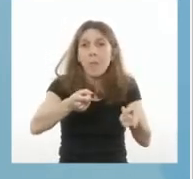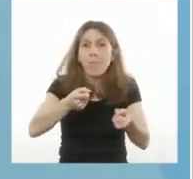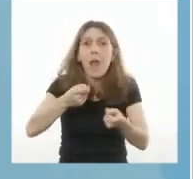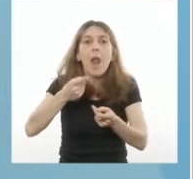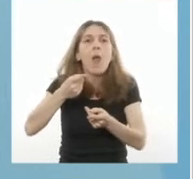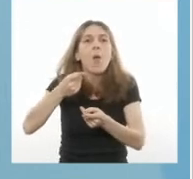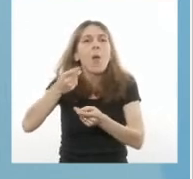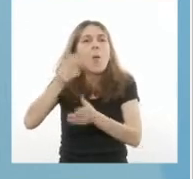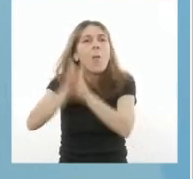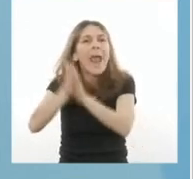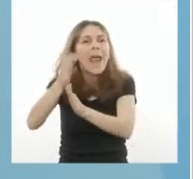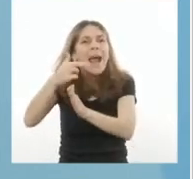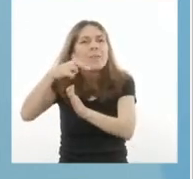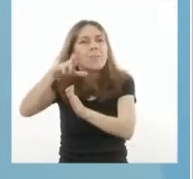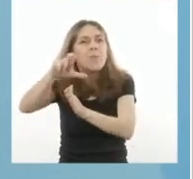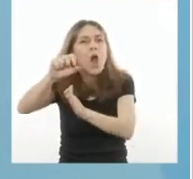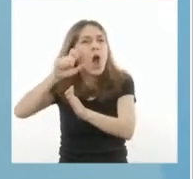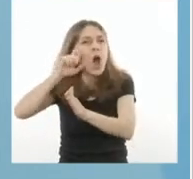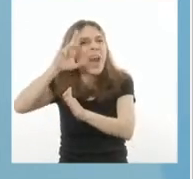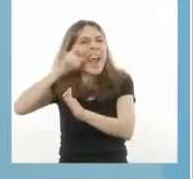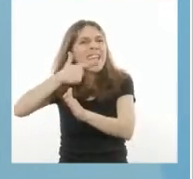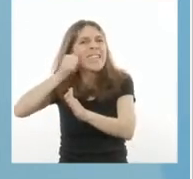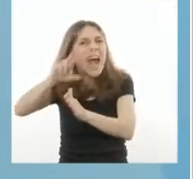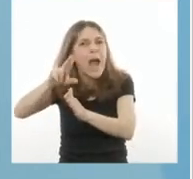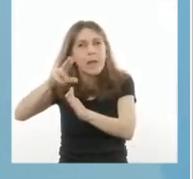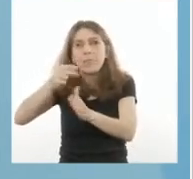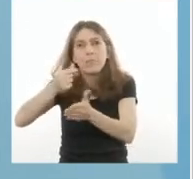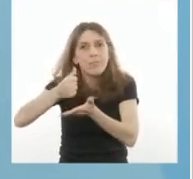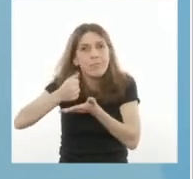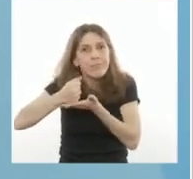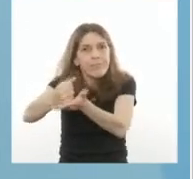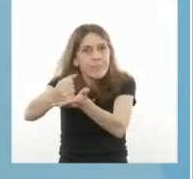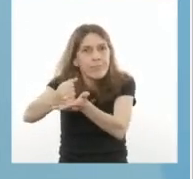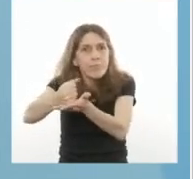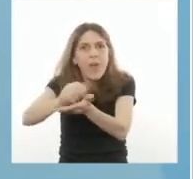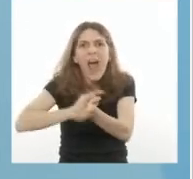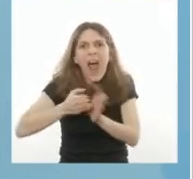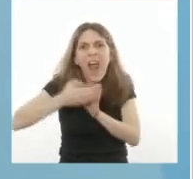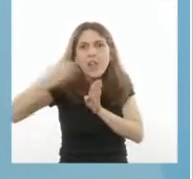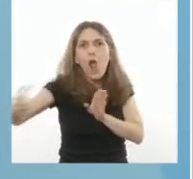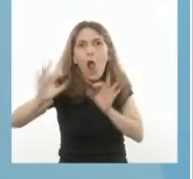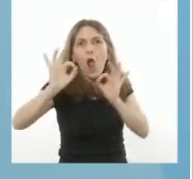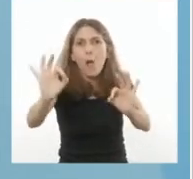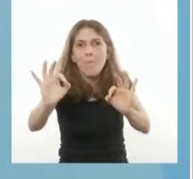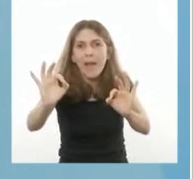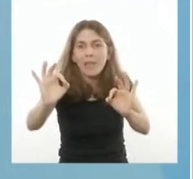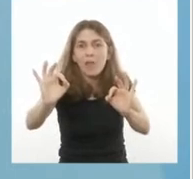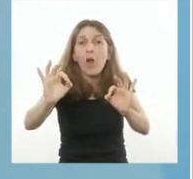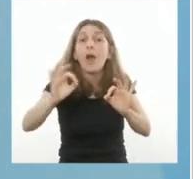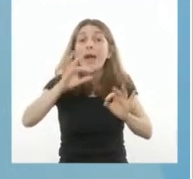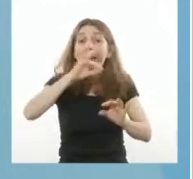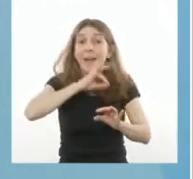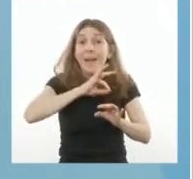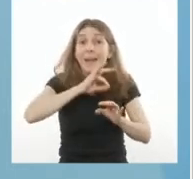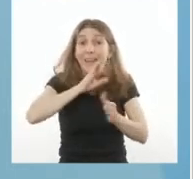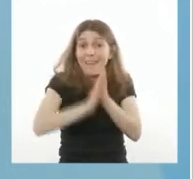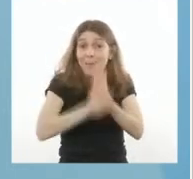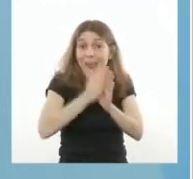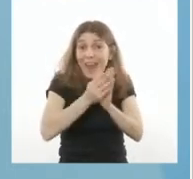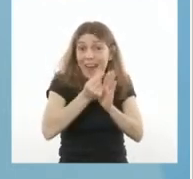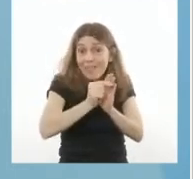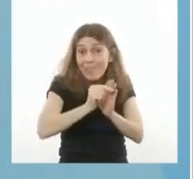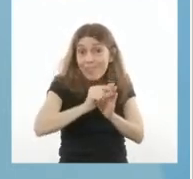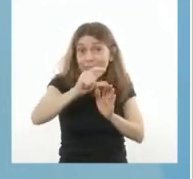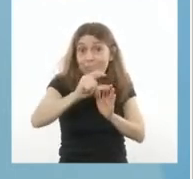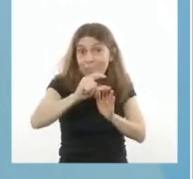Progresar para que cubra todo el año e incrementamos el monto de las becas para llegar a un millón